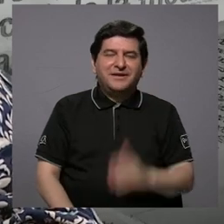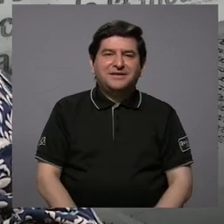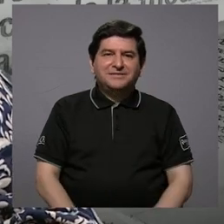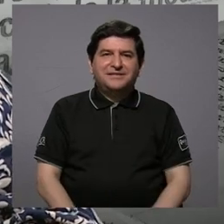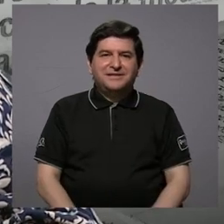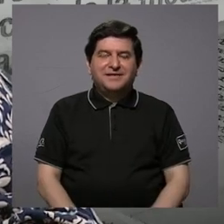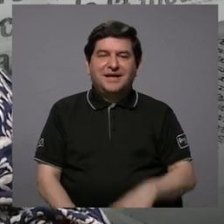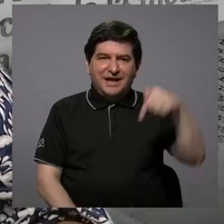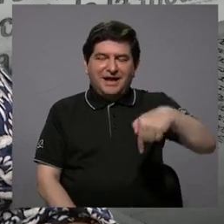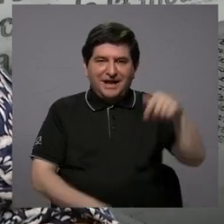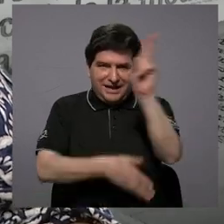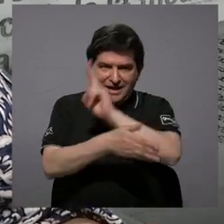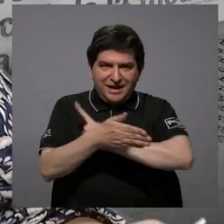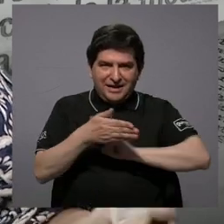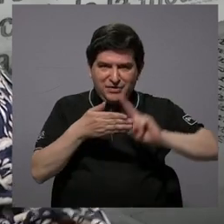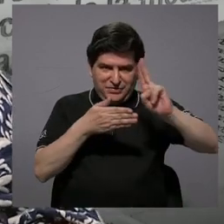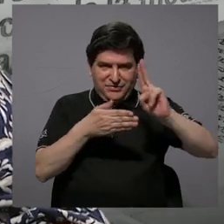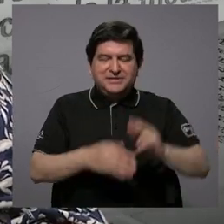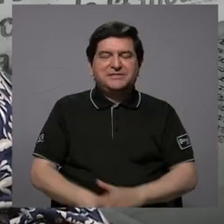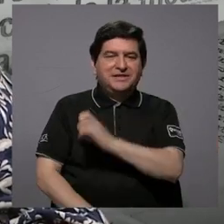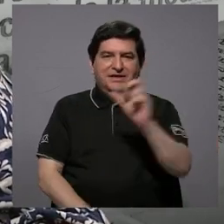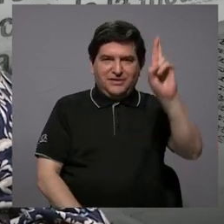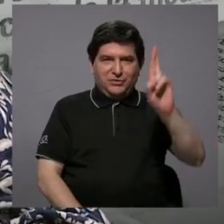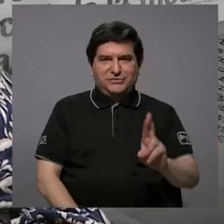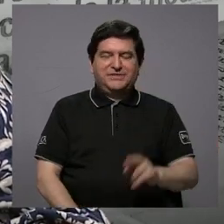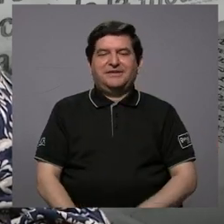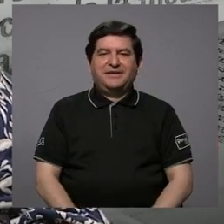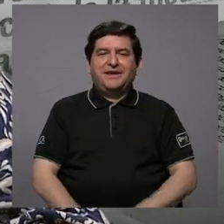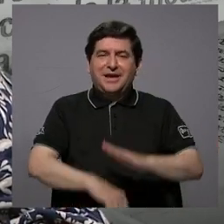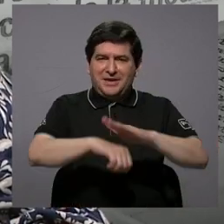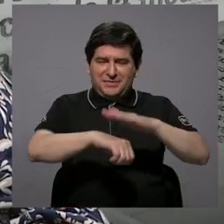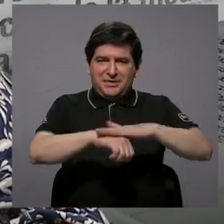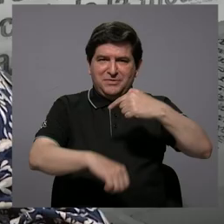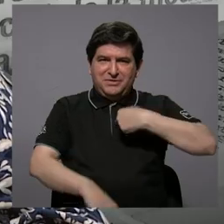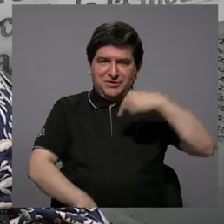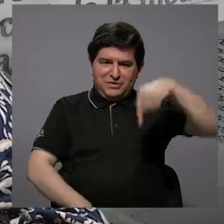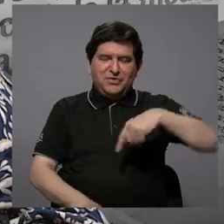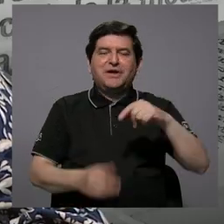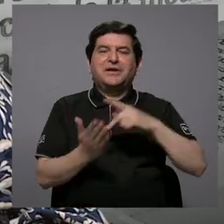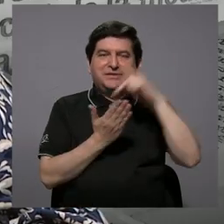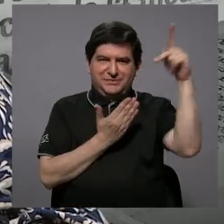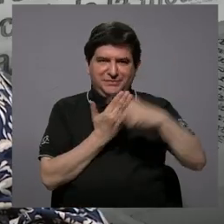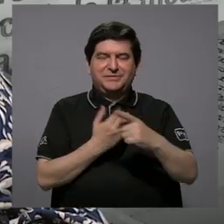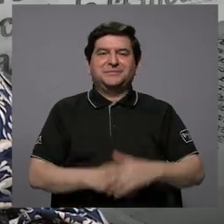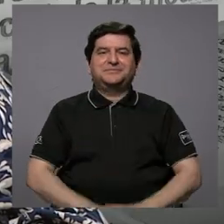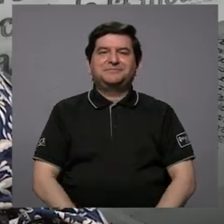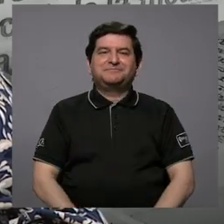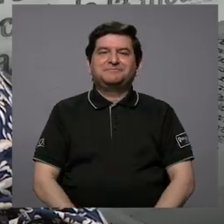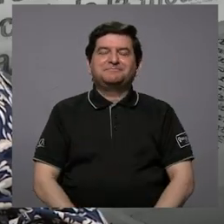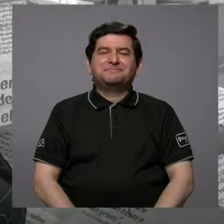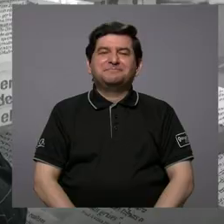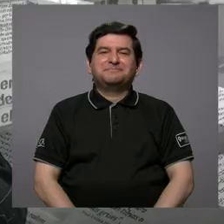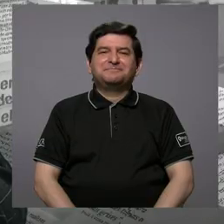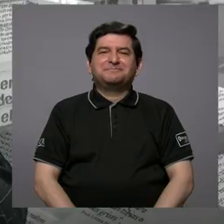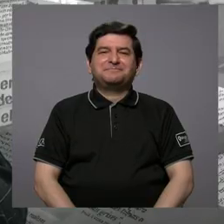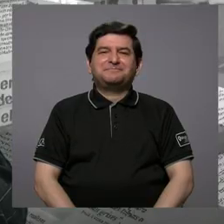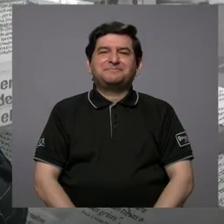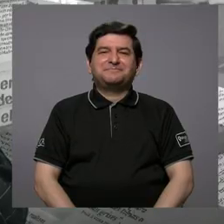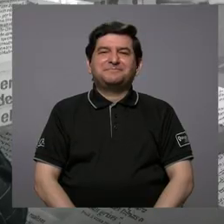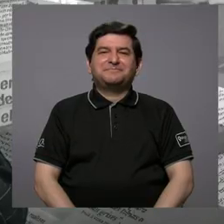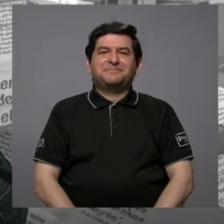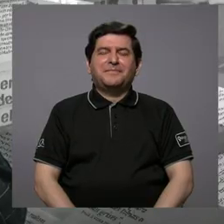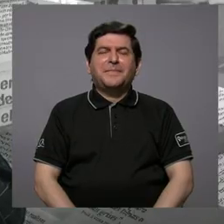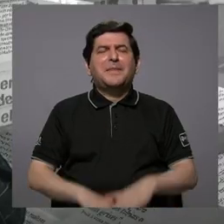Radio Universitaria y en sí a la Universidad de Costa Rica por permitirme estar en este espacio. Gracias. yo